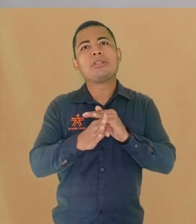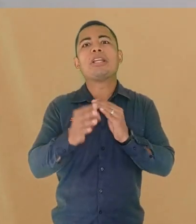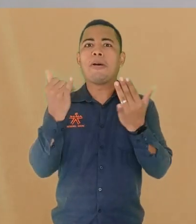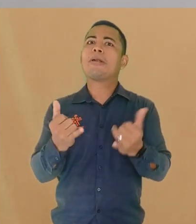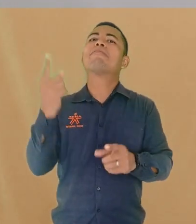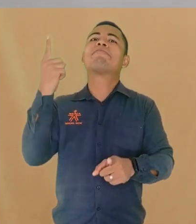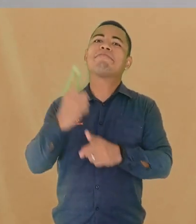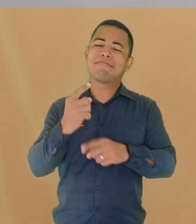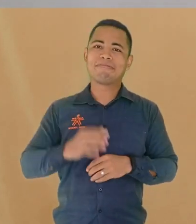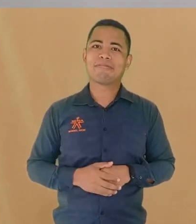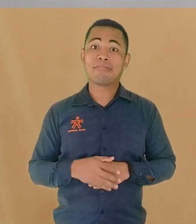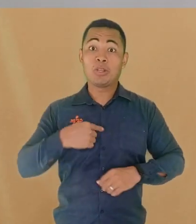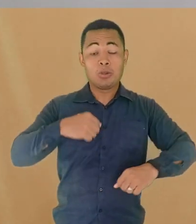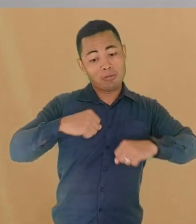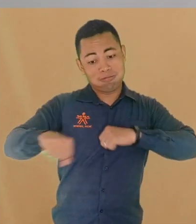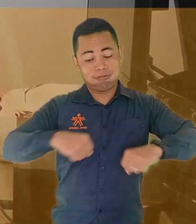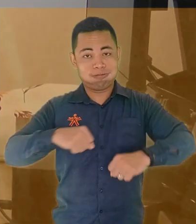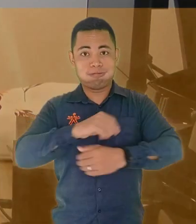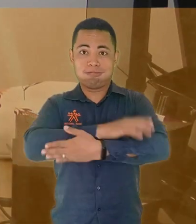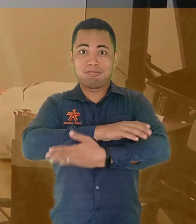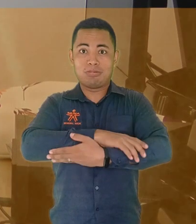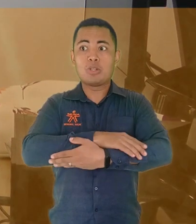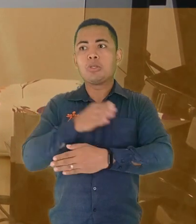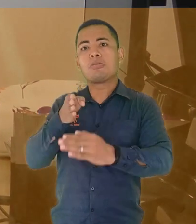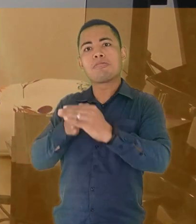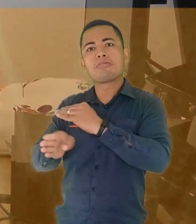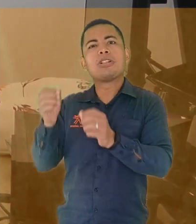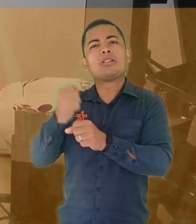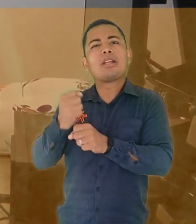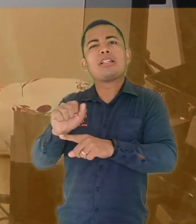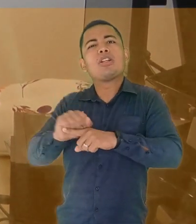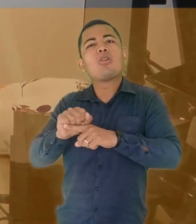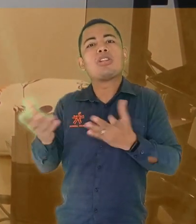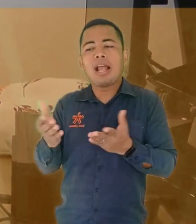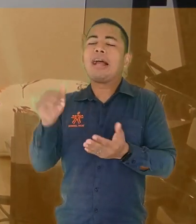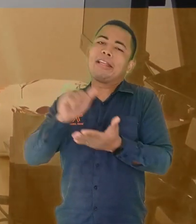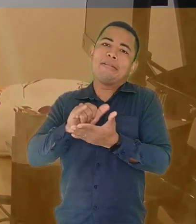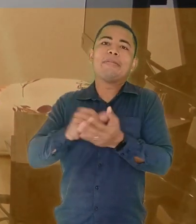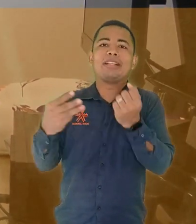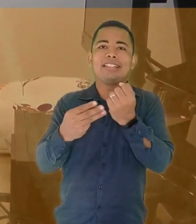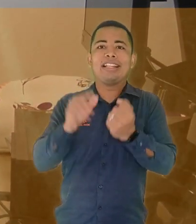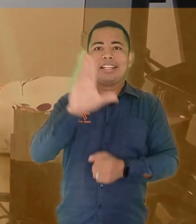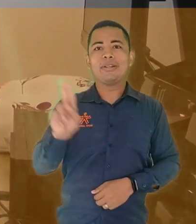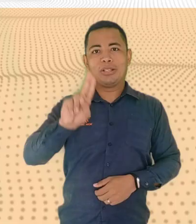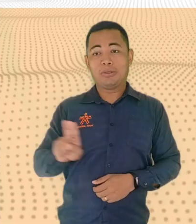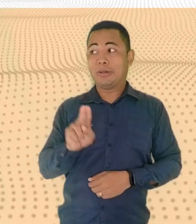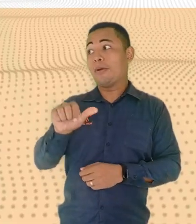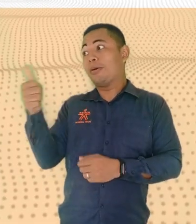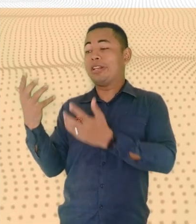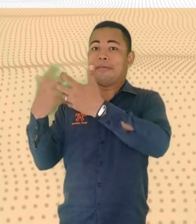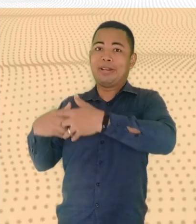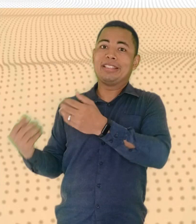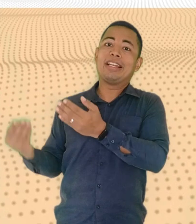logré. Gracias a mi desempeño académico actualmente estoy ejerciendo mis prácticas en el SENA Regional SUQUE. Patrocinada por una